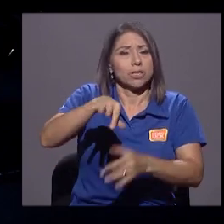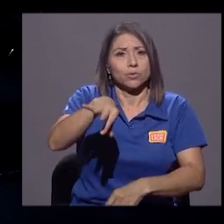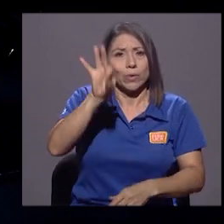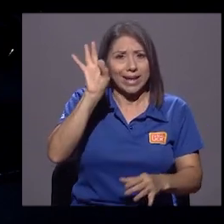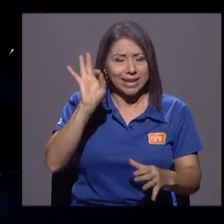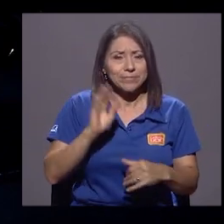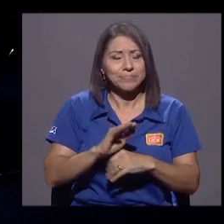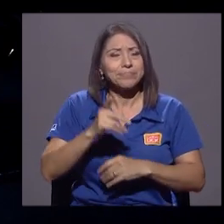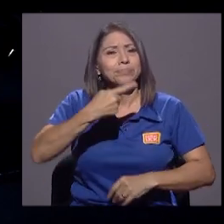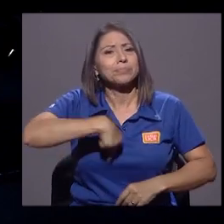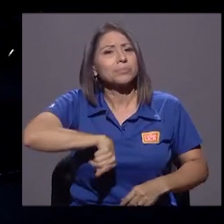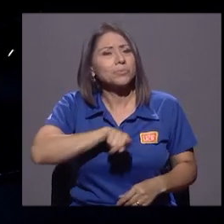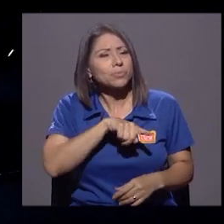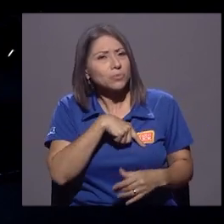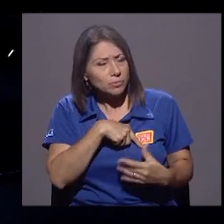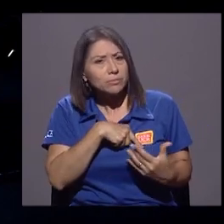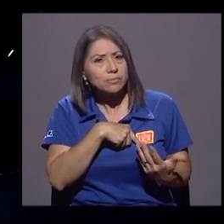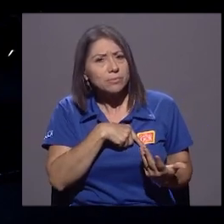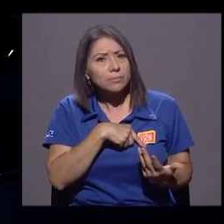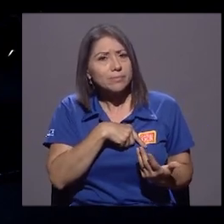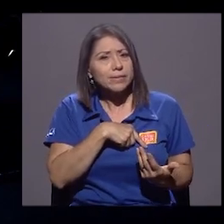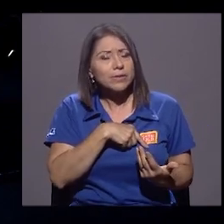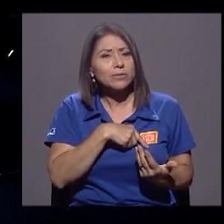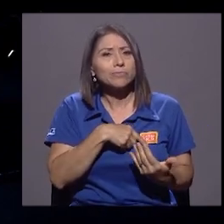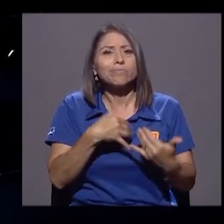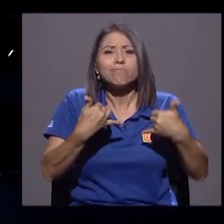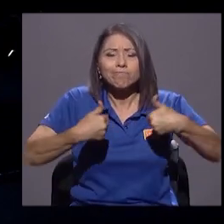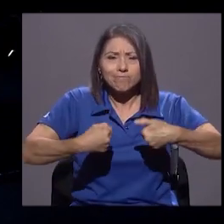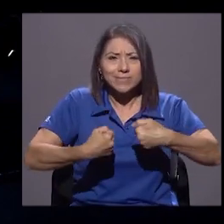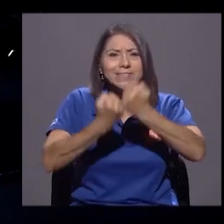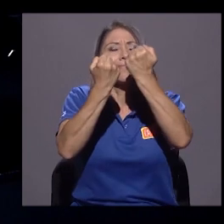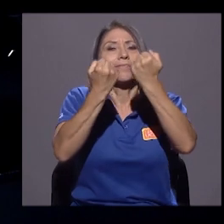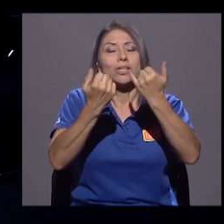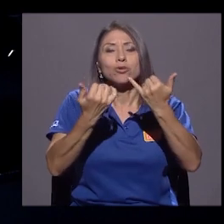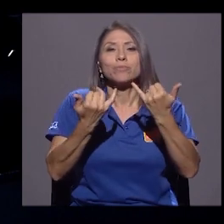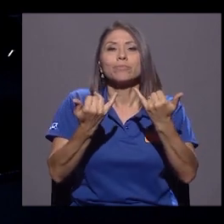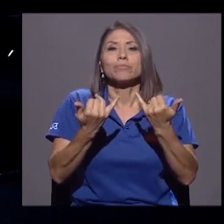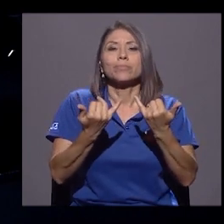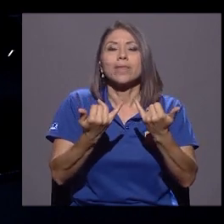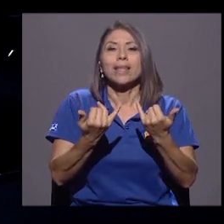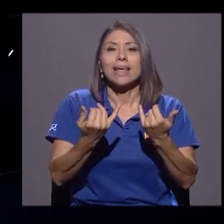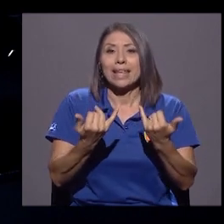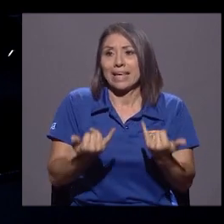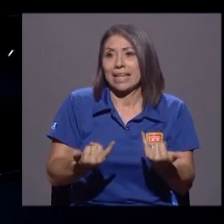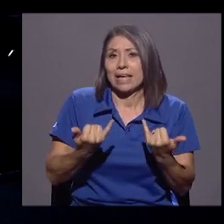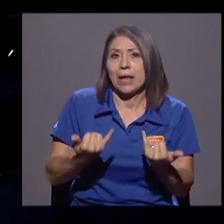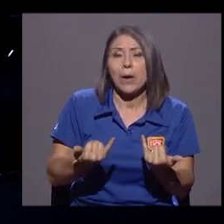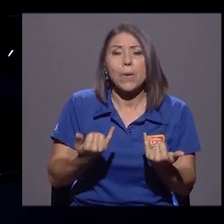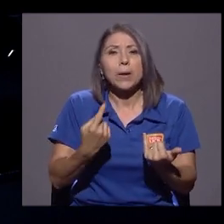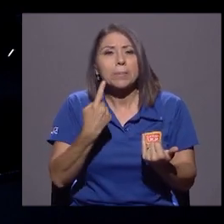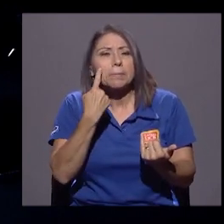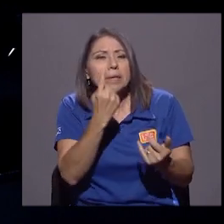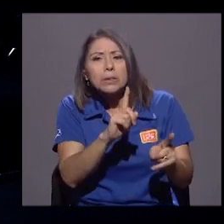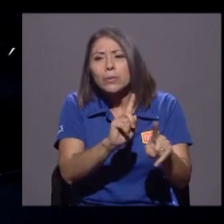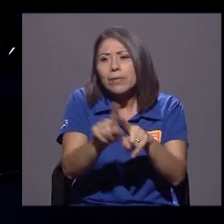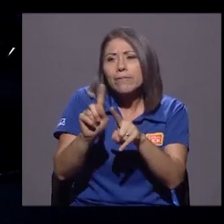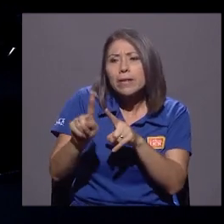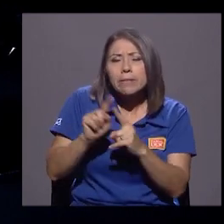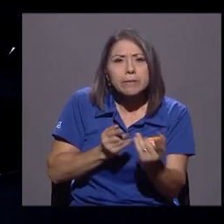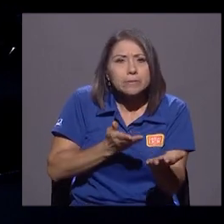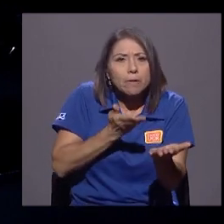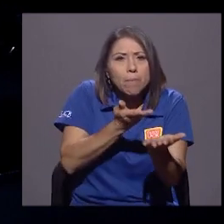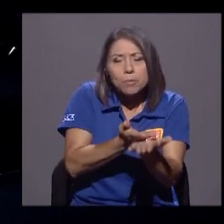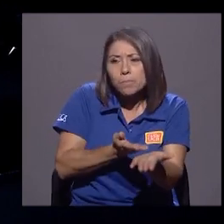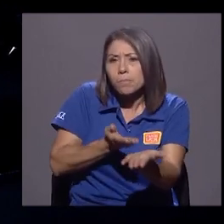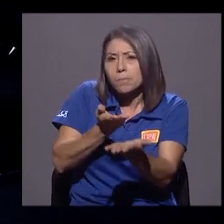desafío de, en medio de este replanteamiento de autoridades y de